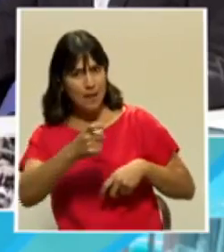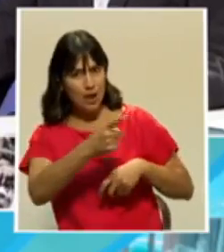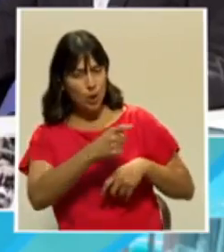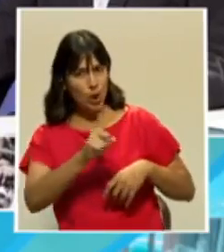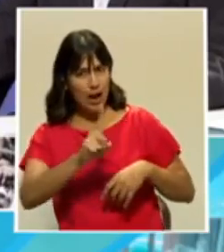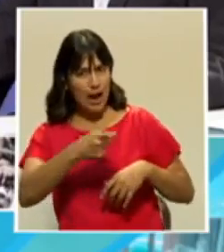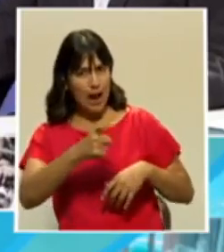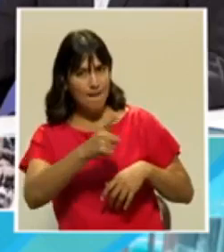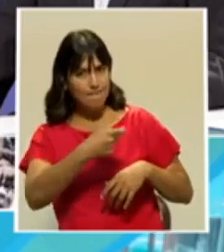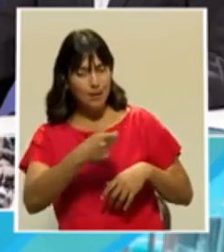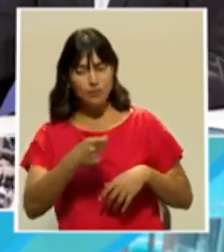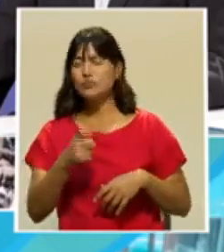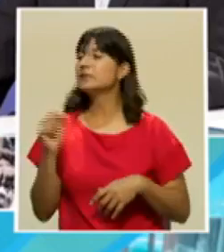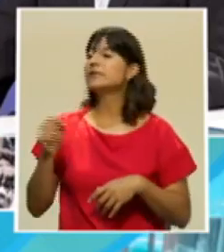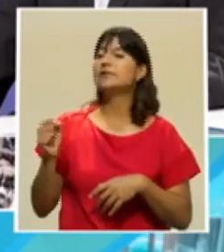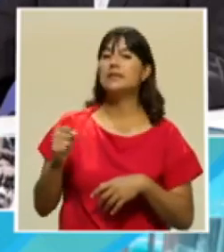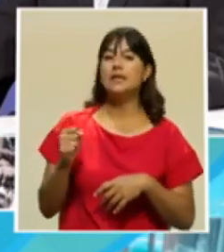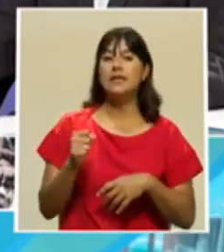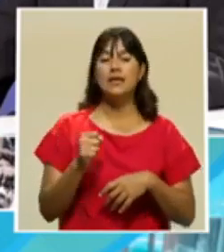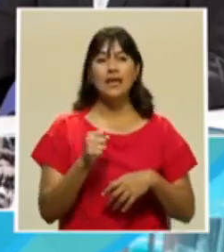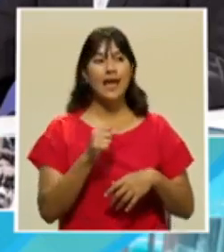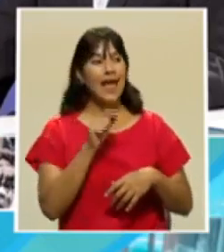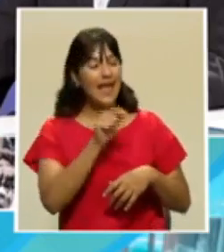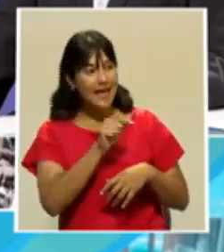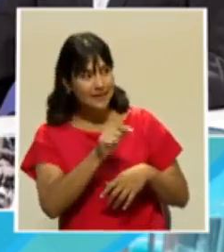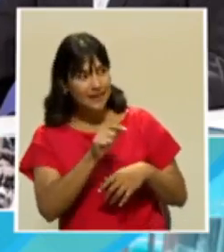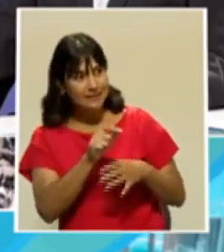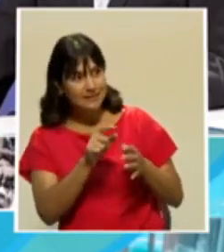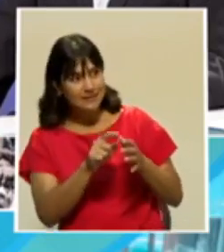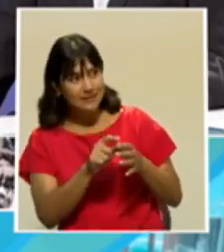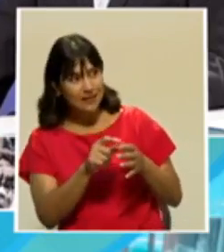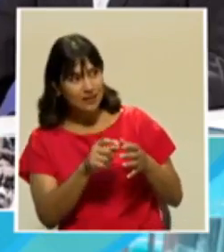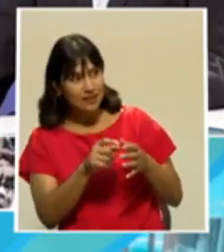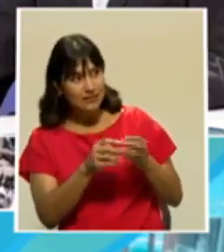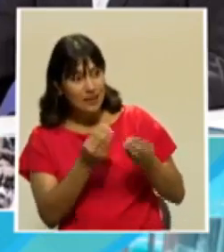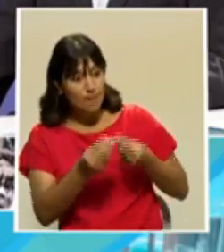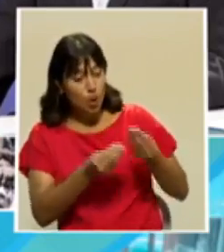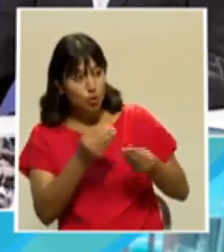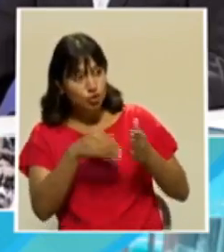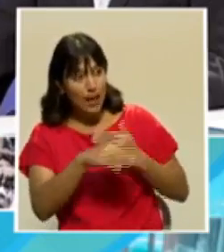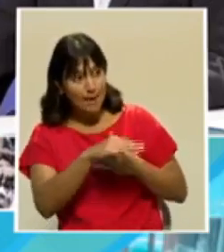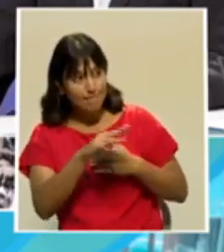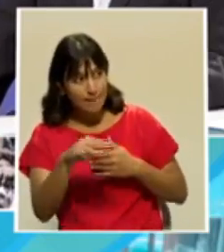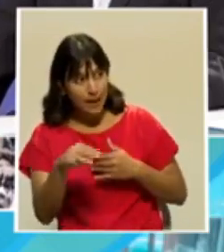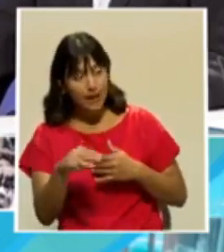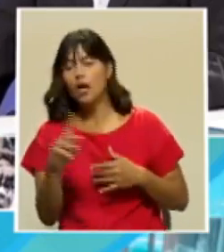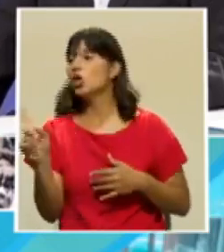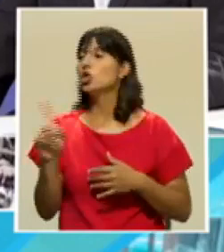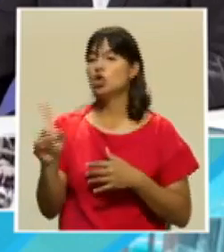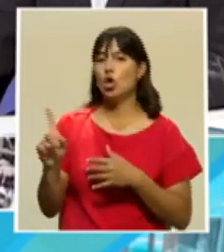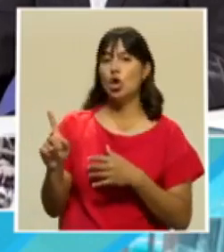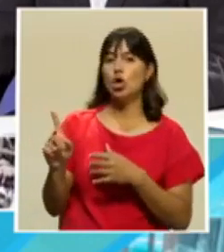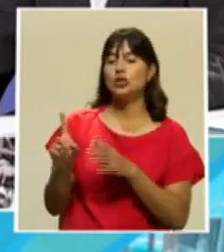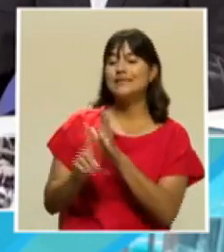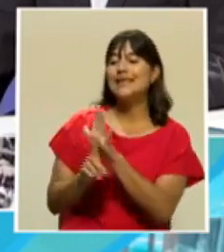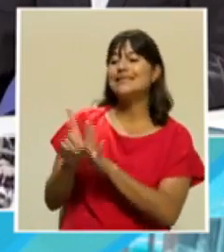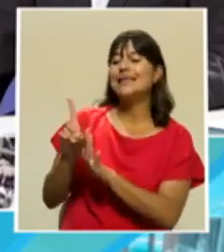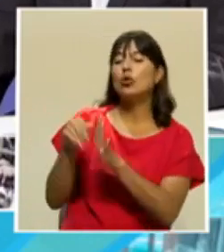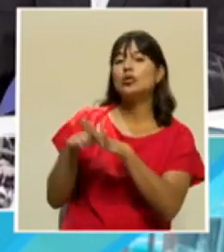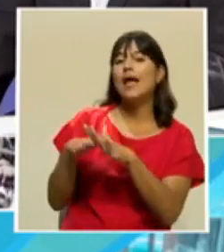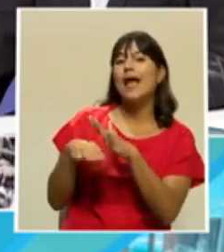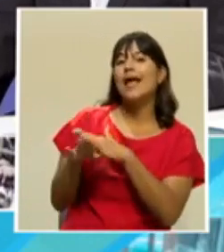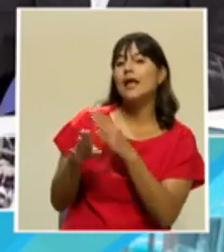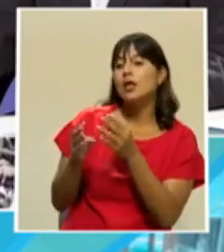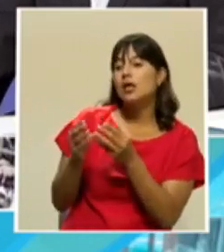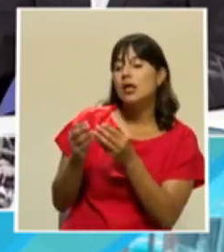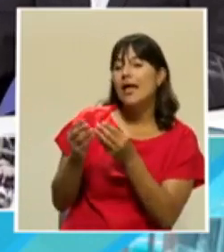ocurren o se desarrollan en mar, es decir, es un espacio de mar. No, se desarrollan en tierra y hay